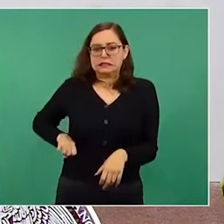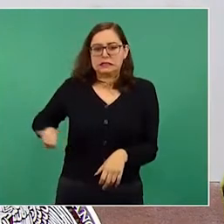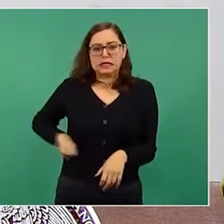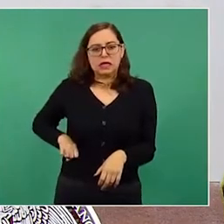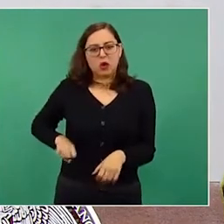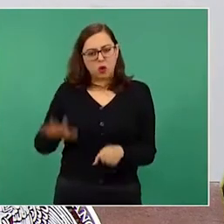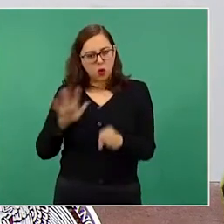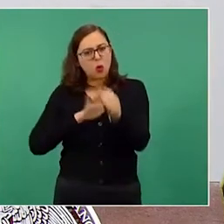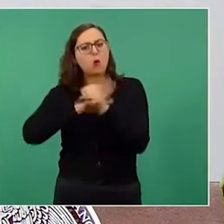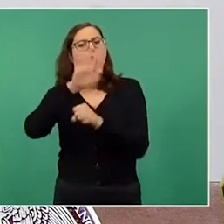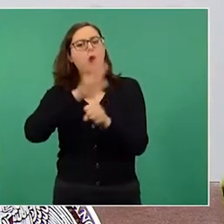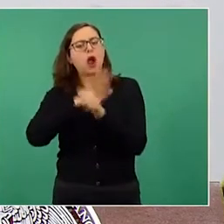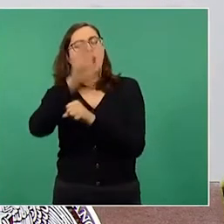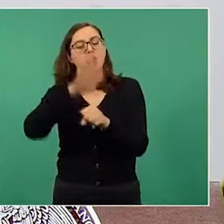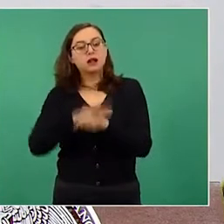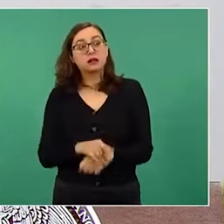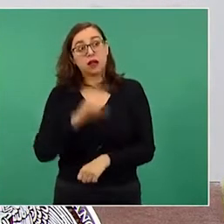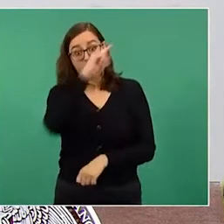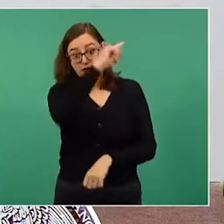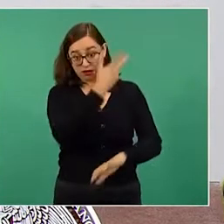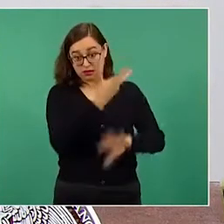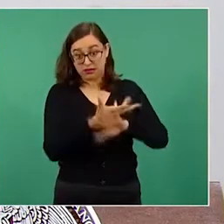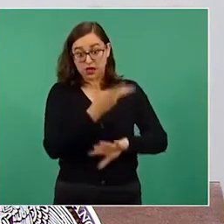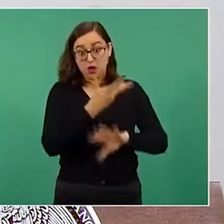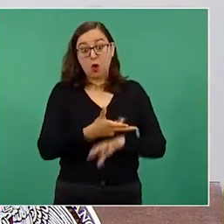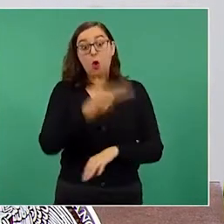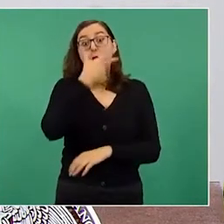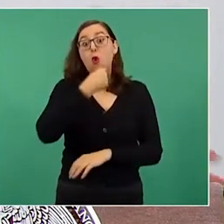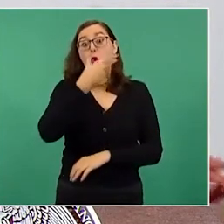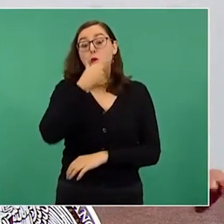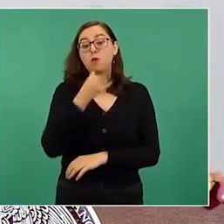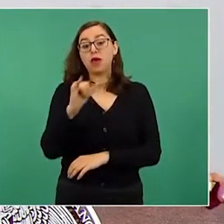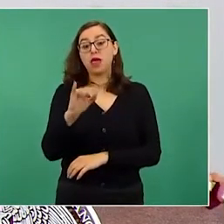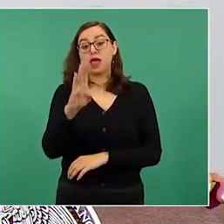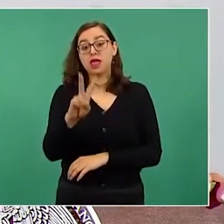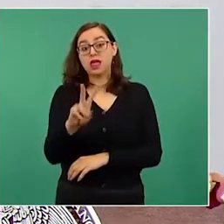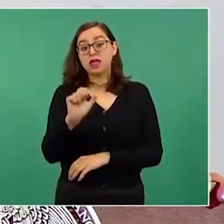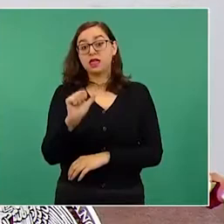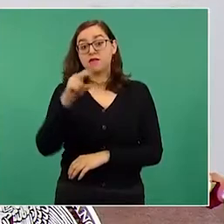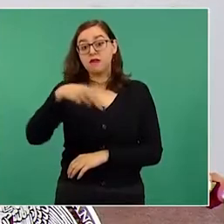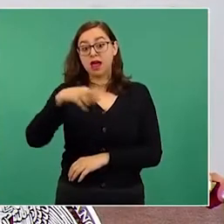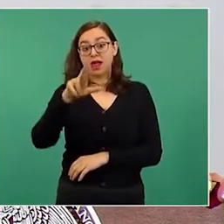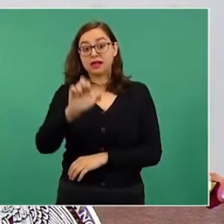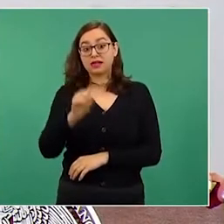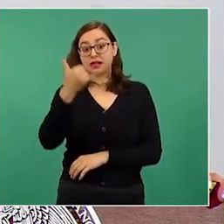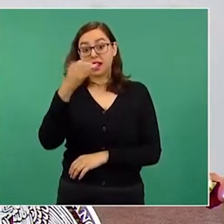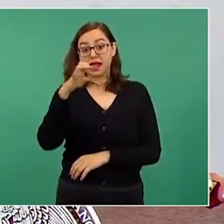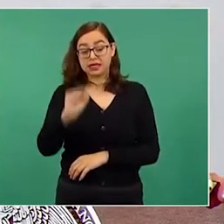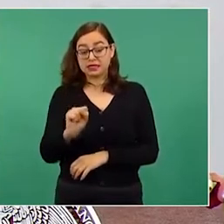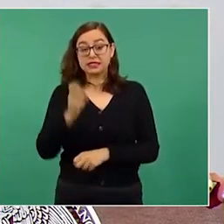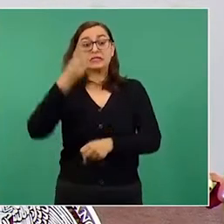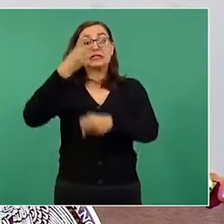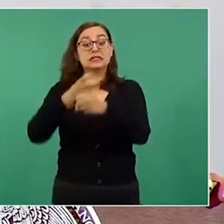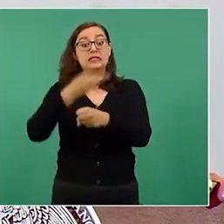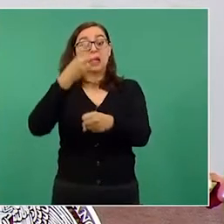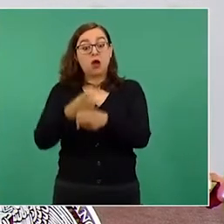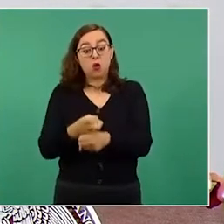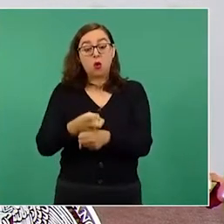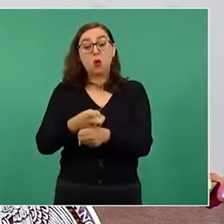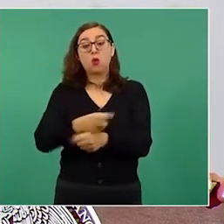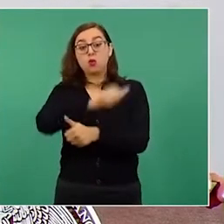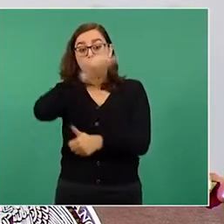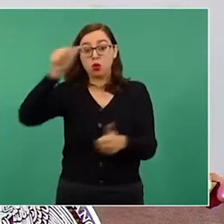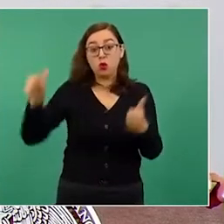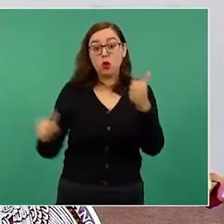declaratoria de culpabilidad en Estados Unidos de Iván Reyes Arzati. Segundo de Genaro García Luna, ante un